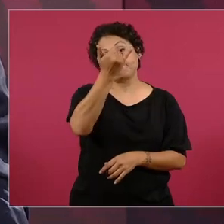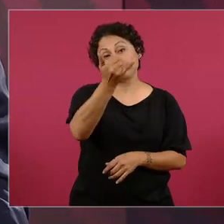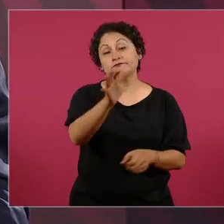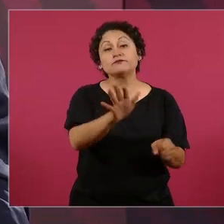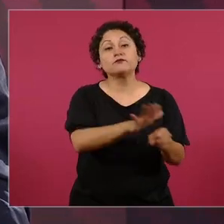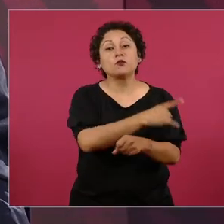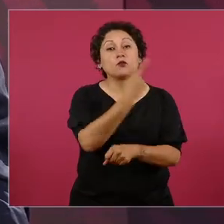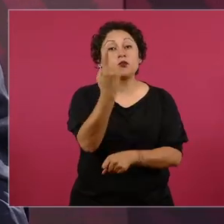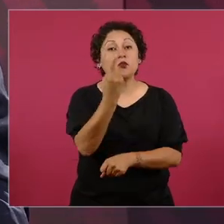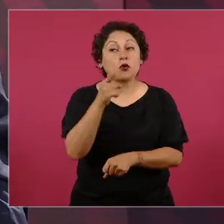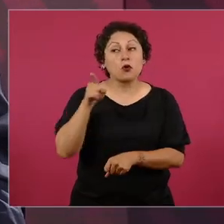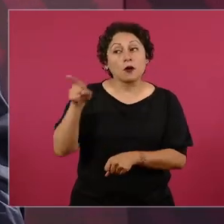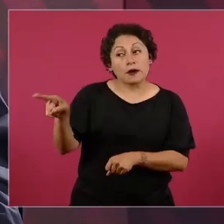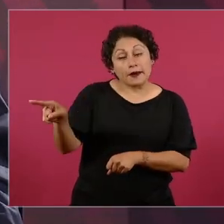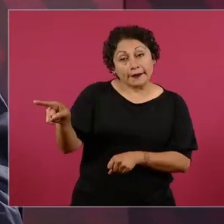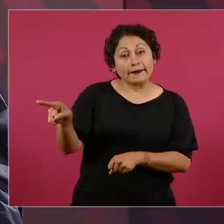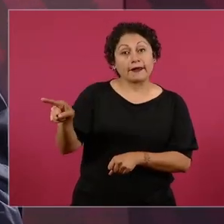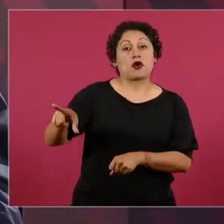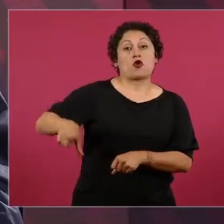es un gobierno